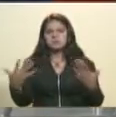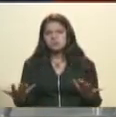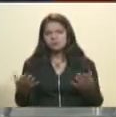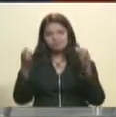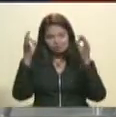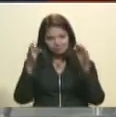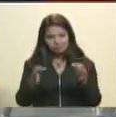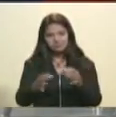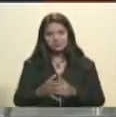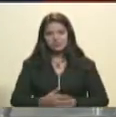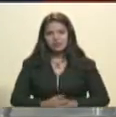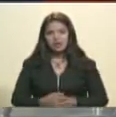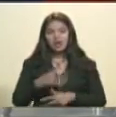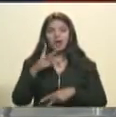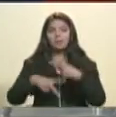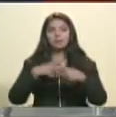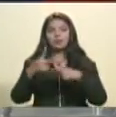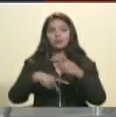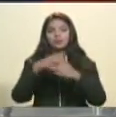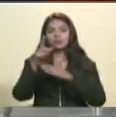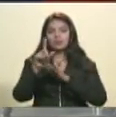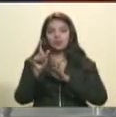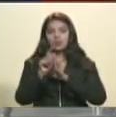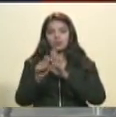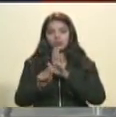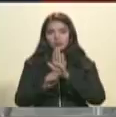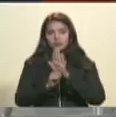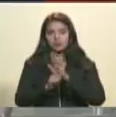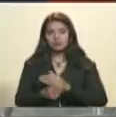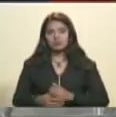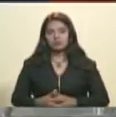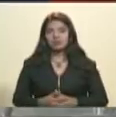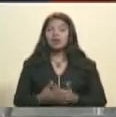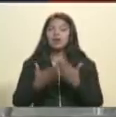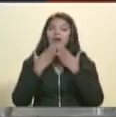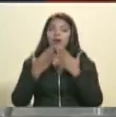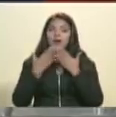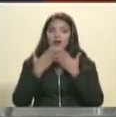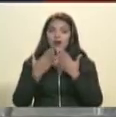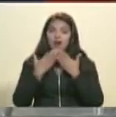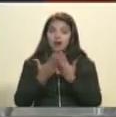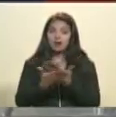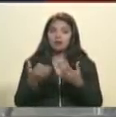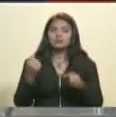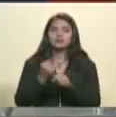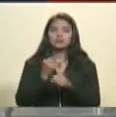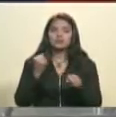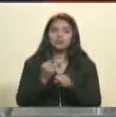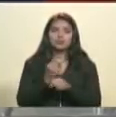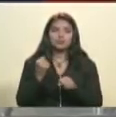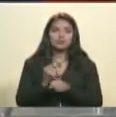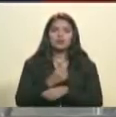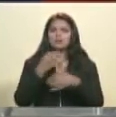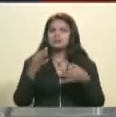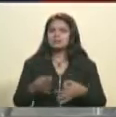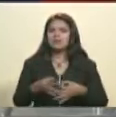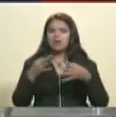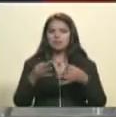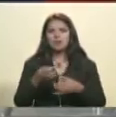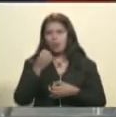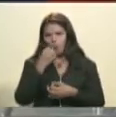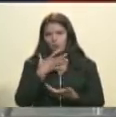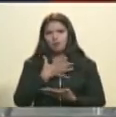en definitiva, el proceso constituyente. Gracias a su tino y a su empeño, se ha podido llevar a buen